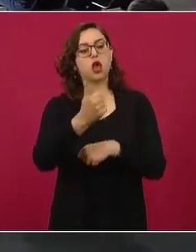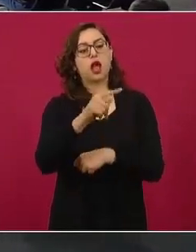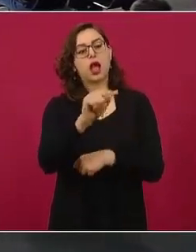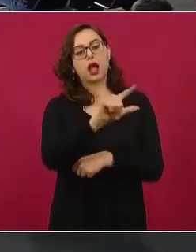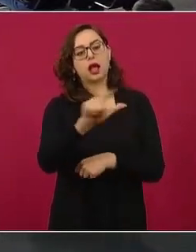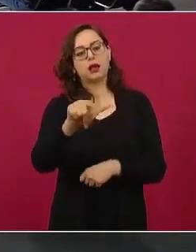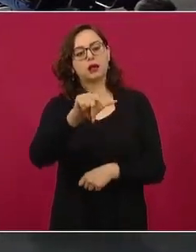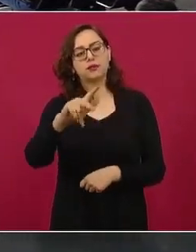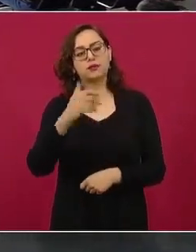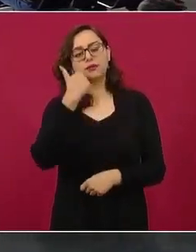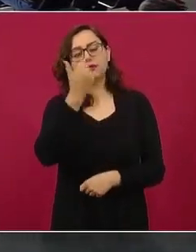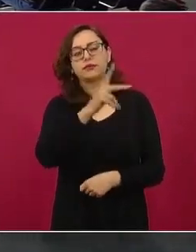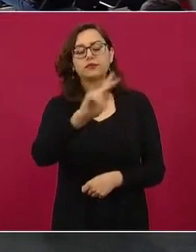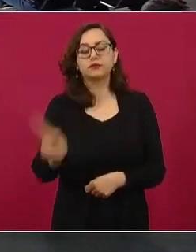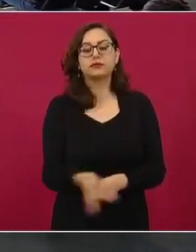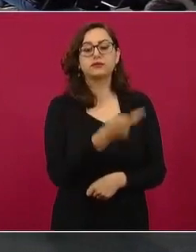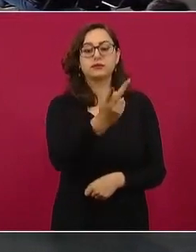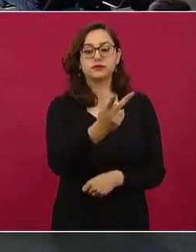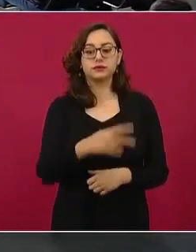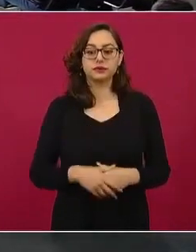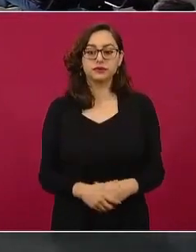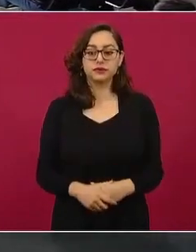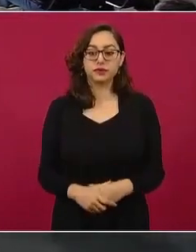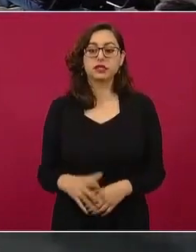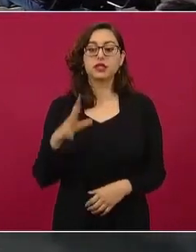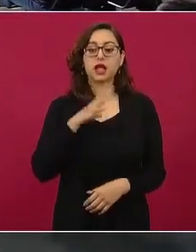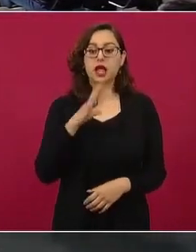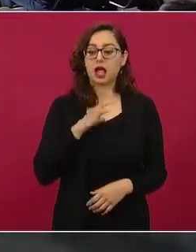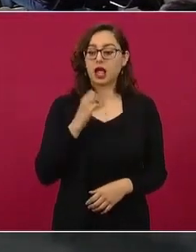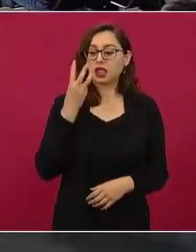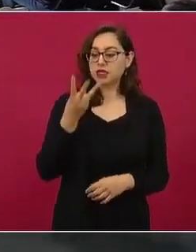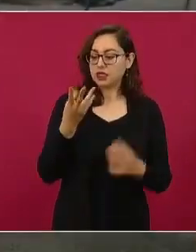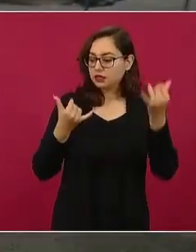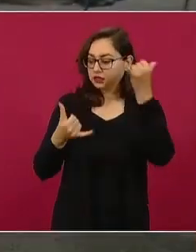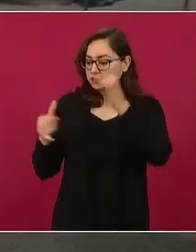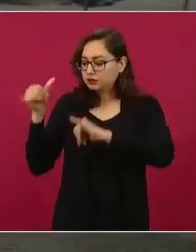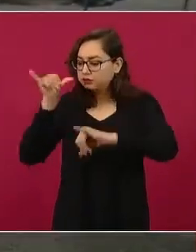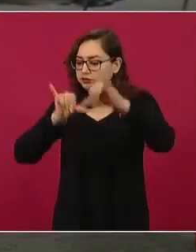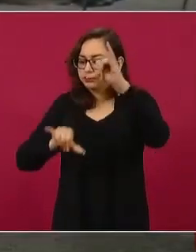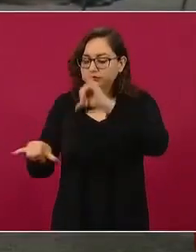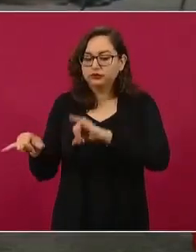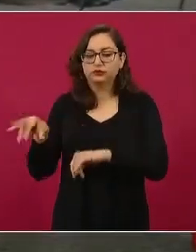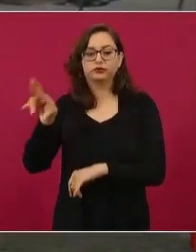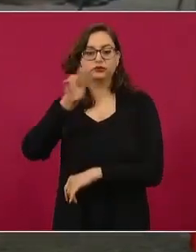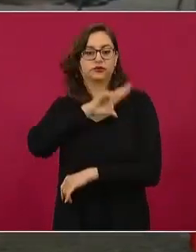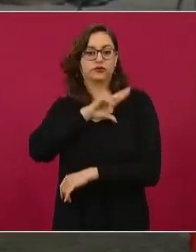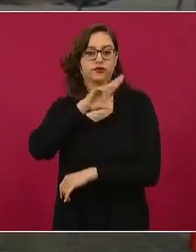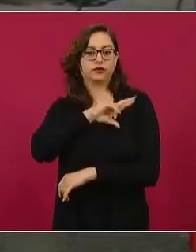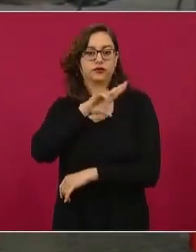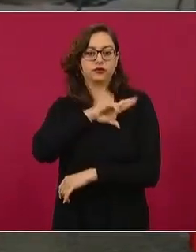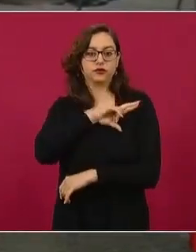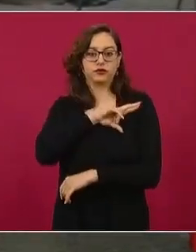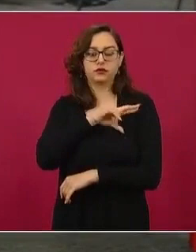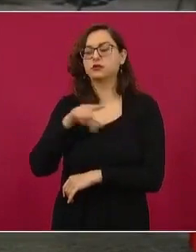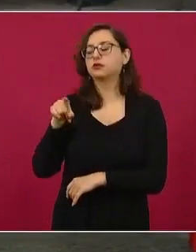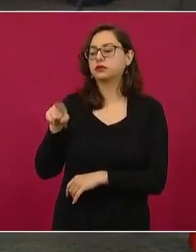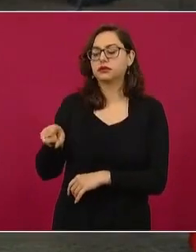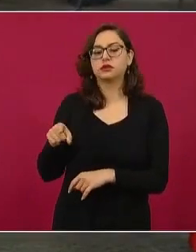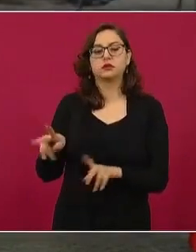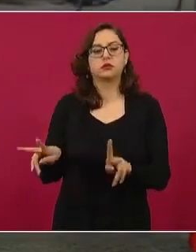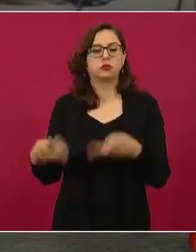He identificado al menos tres laboratorios privados en donde ofertan la realización de la prueba